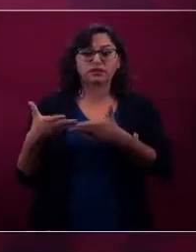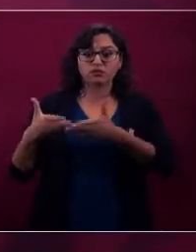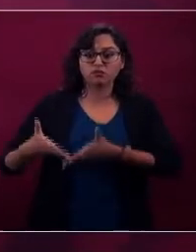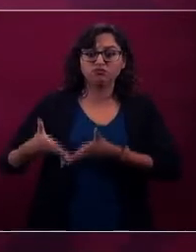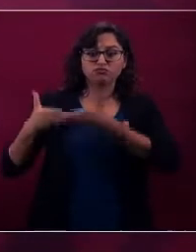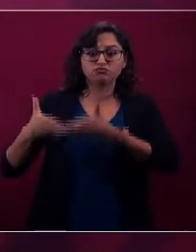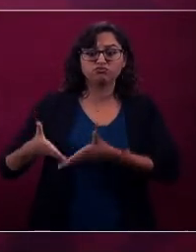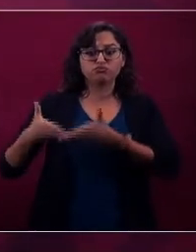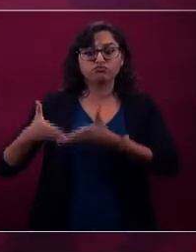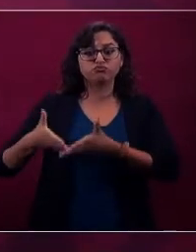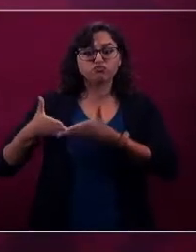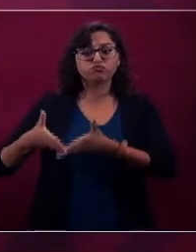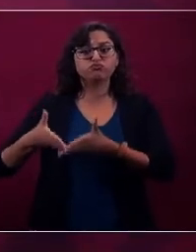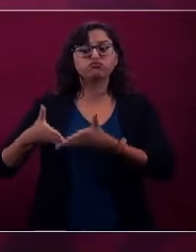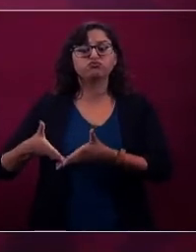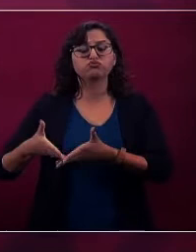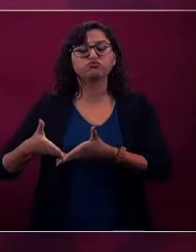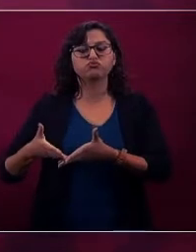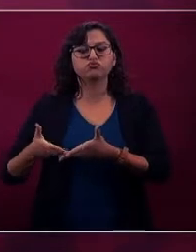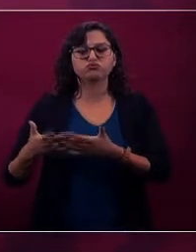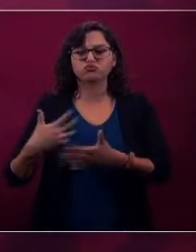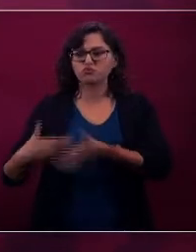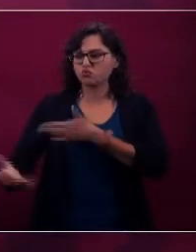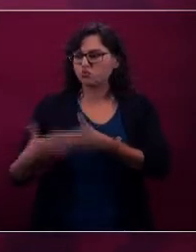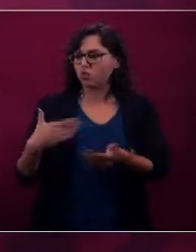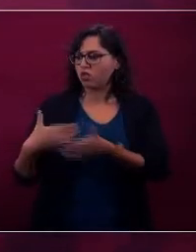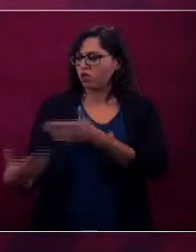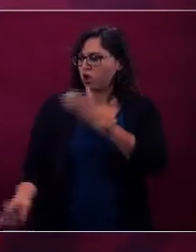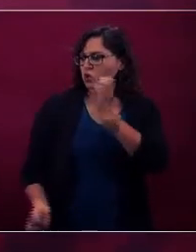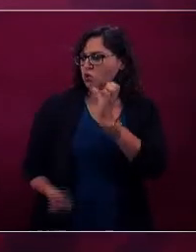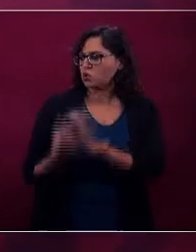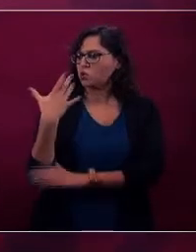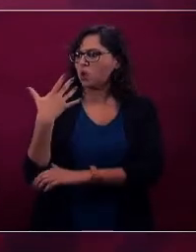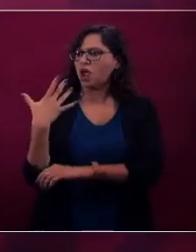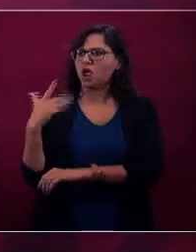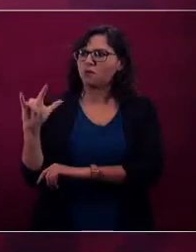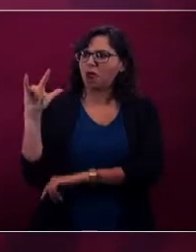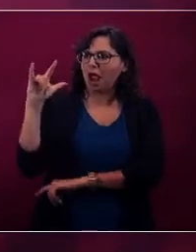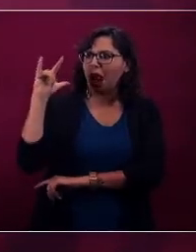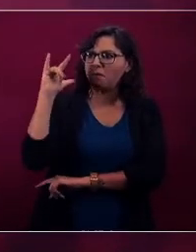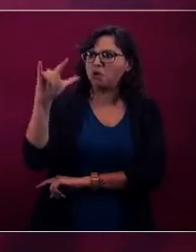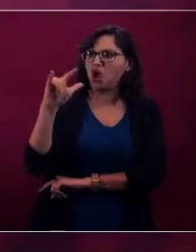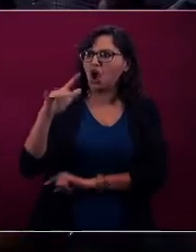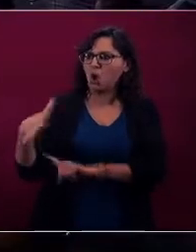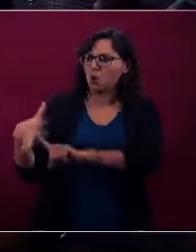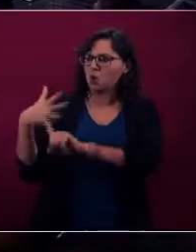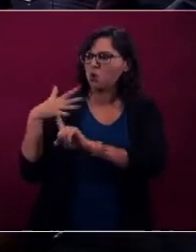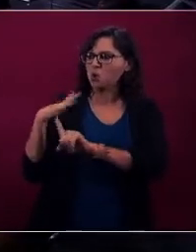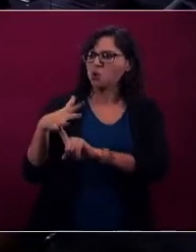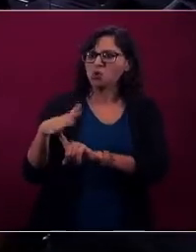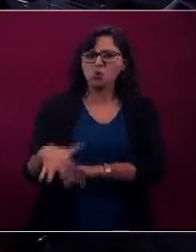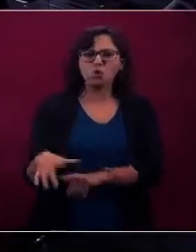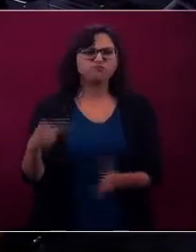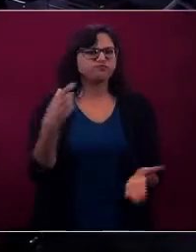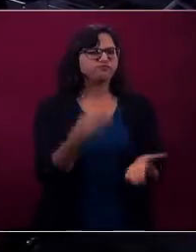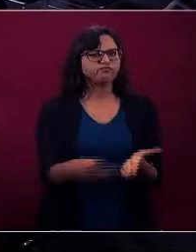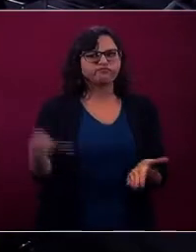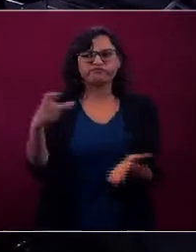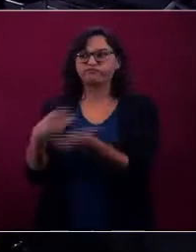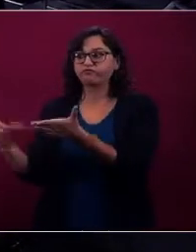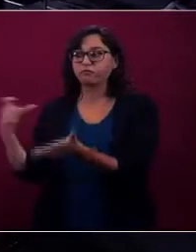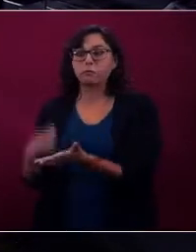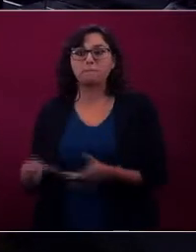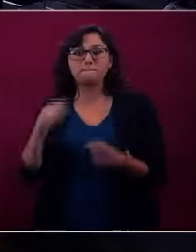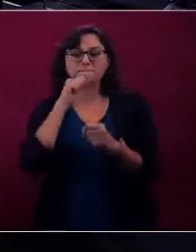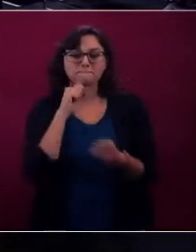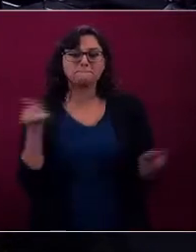modernas, aviones, helicópteros. Tenían sensores